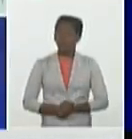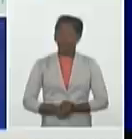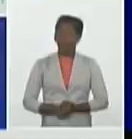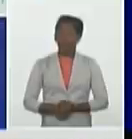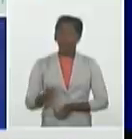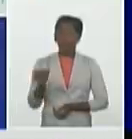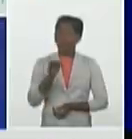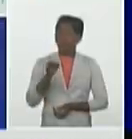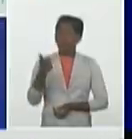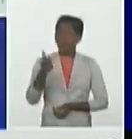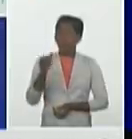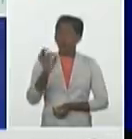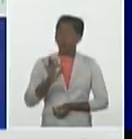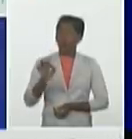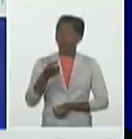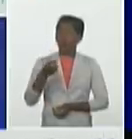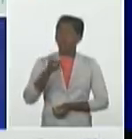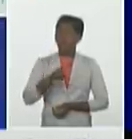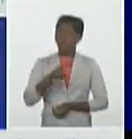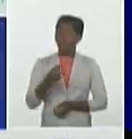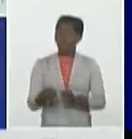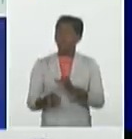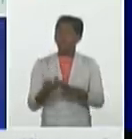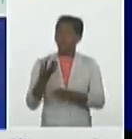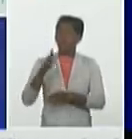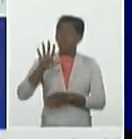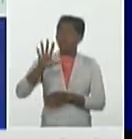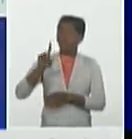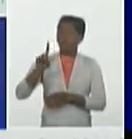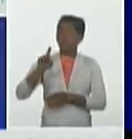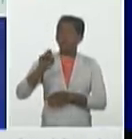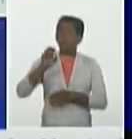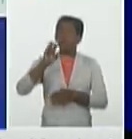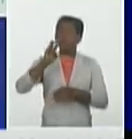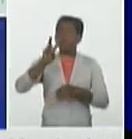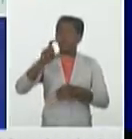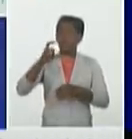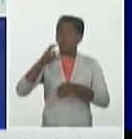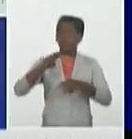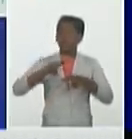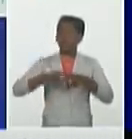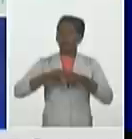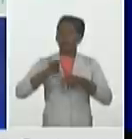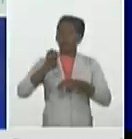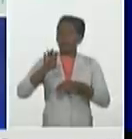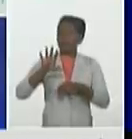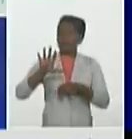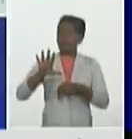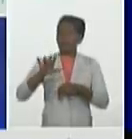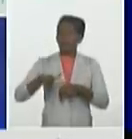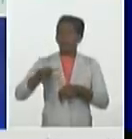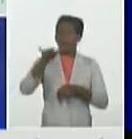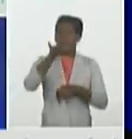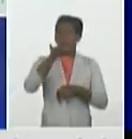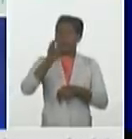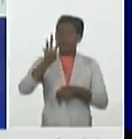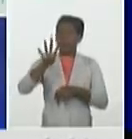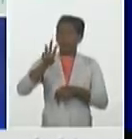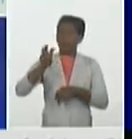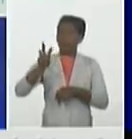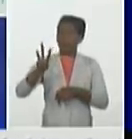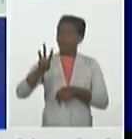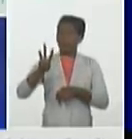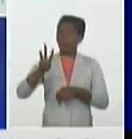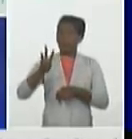octubre 51 Centro Habana 45 Bollero 43 San Miguel del Padrón y